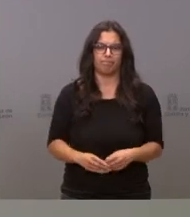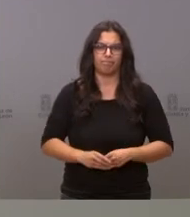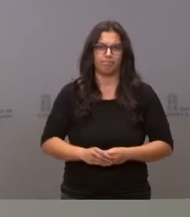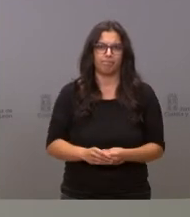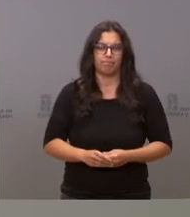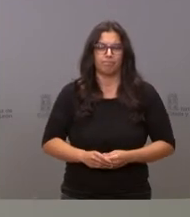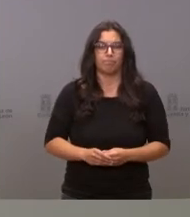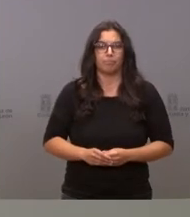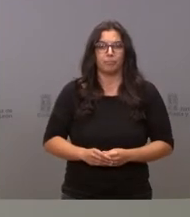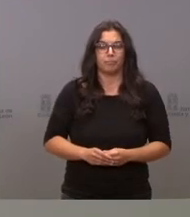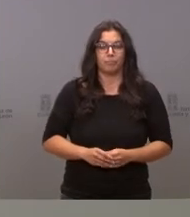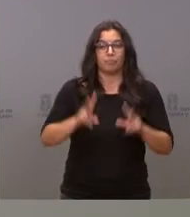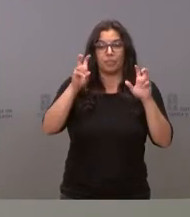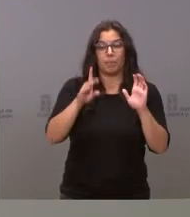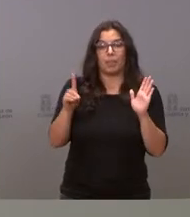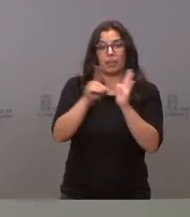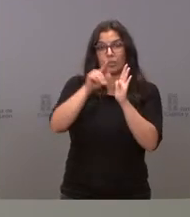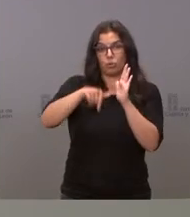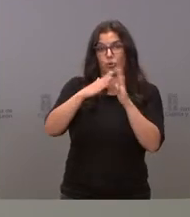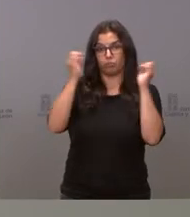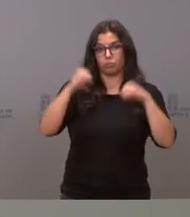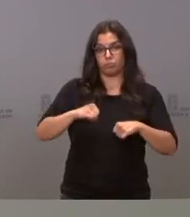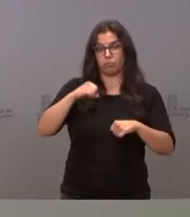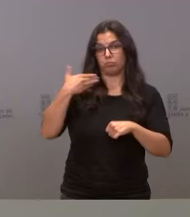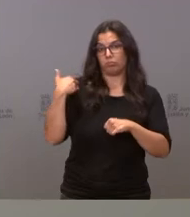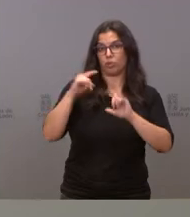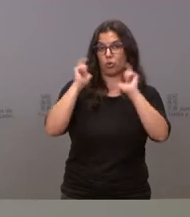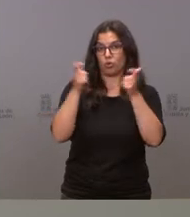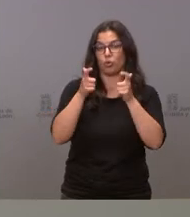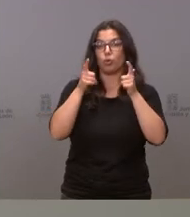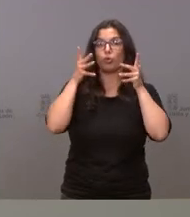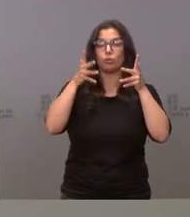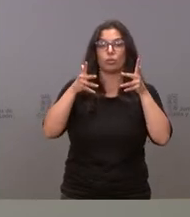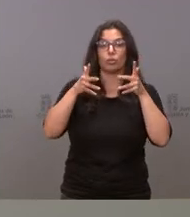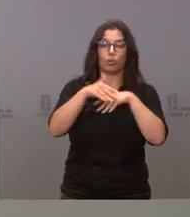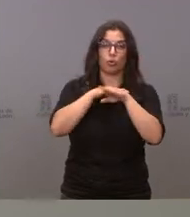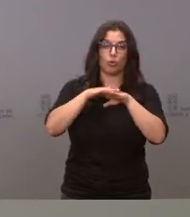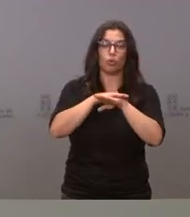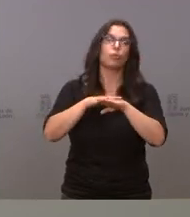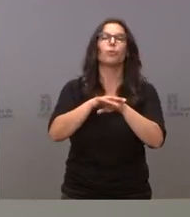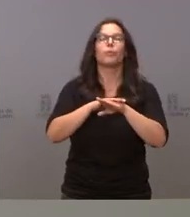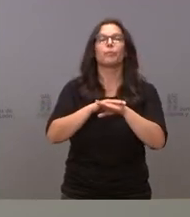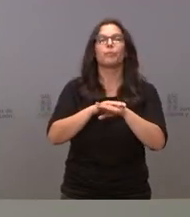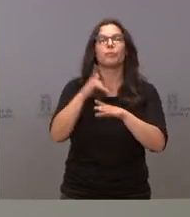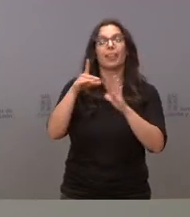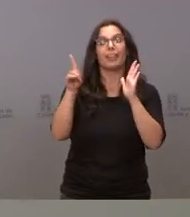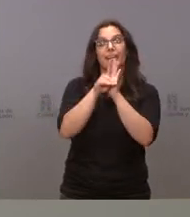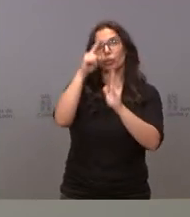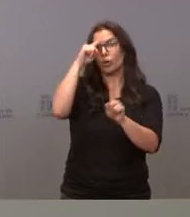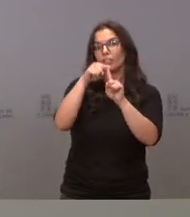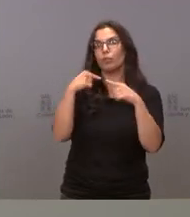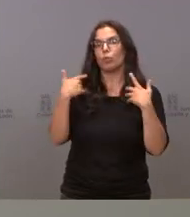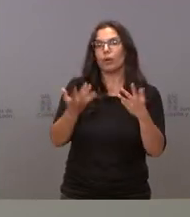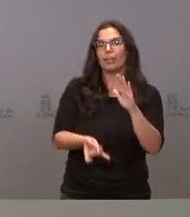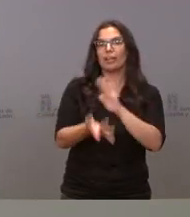En cuanto al decreto que aprobamos hoy en el Consejo de Gobierno, es un decreto en el cual tiene como objeto crear